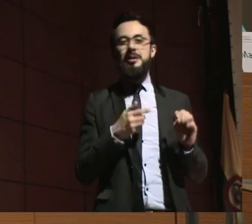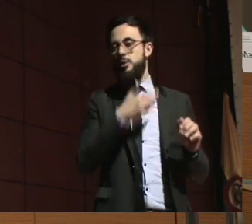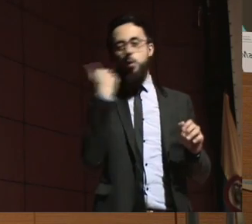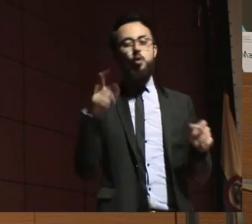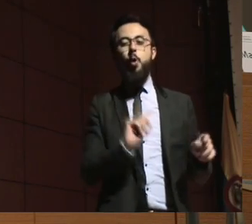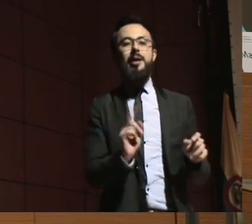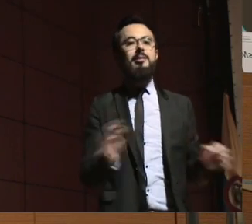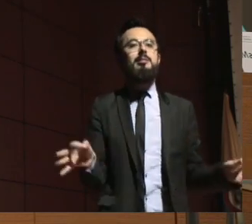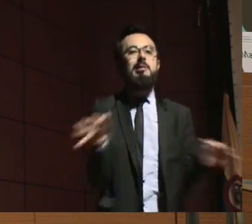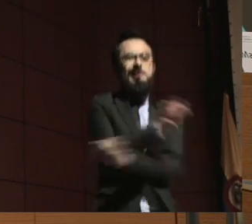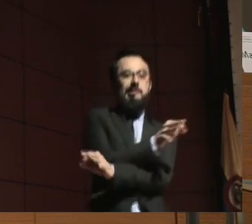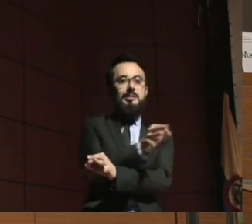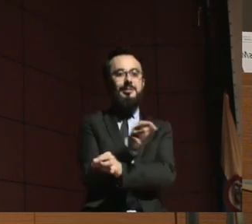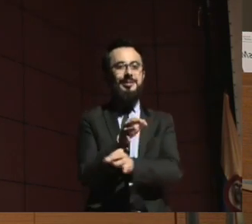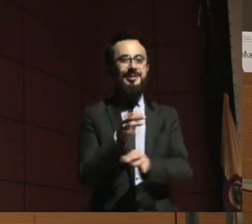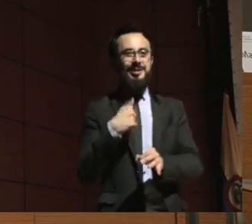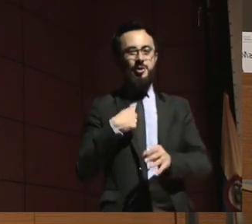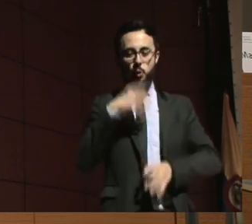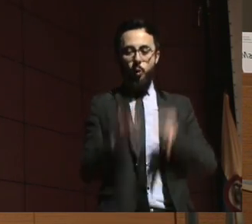la capacidad jurídica.